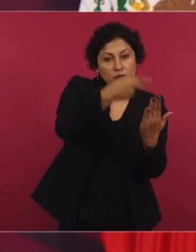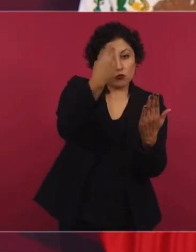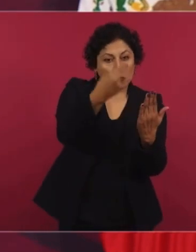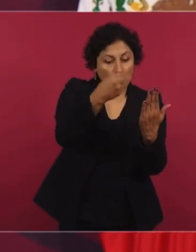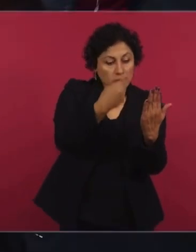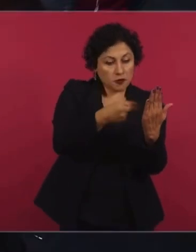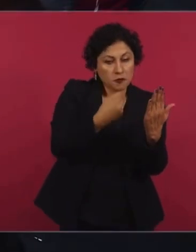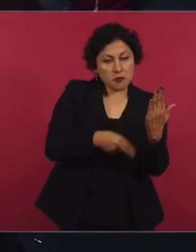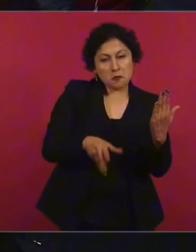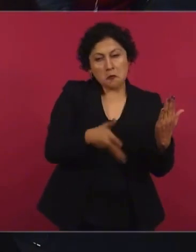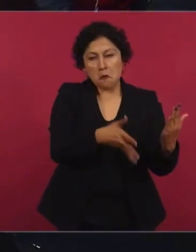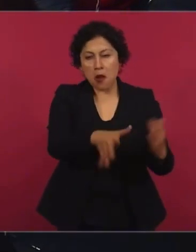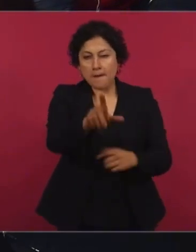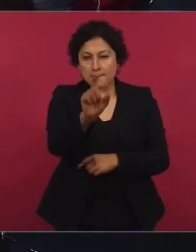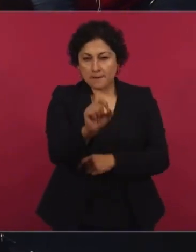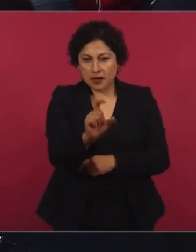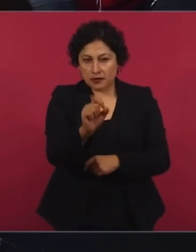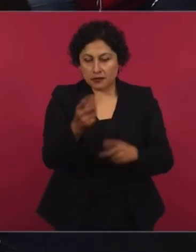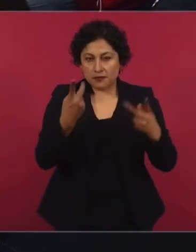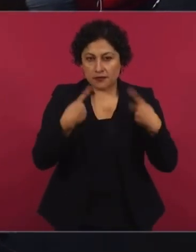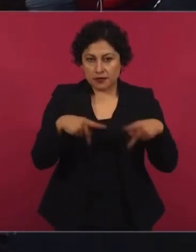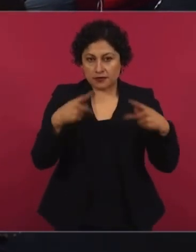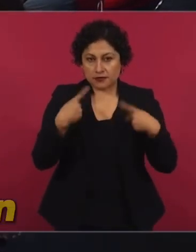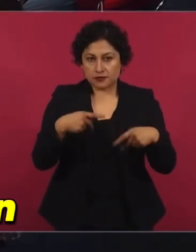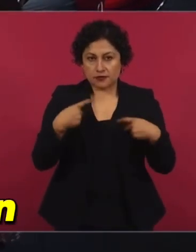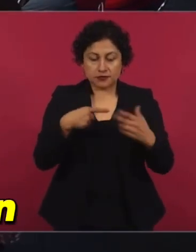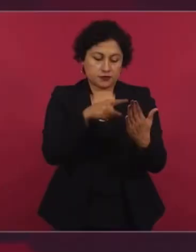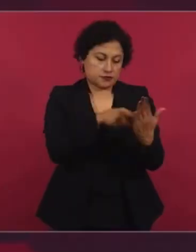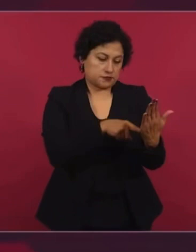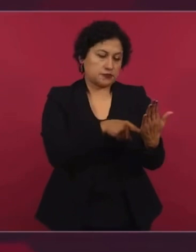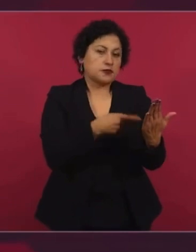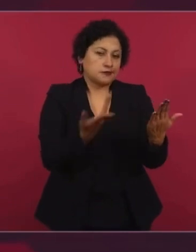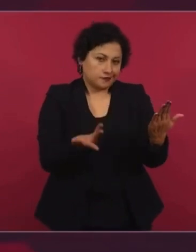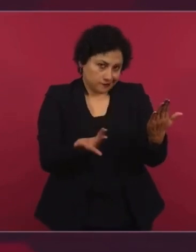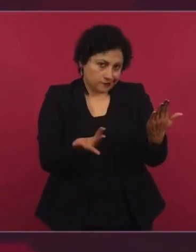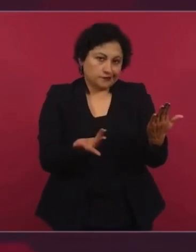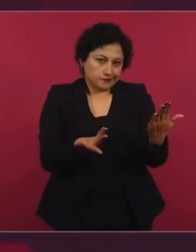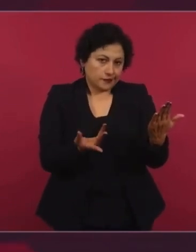que había que solicitar las órdenes de aprehensión.